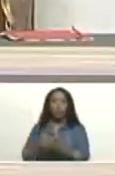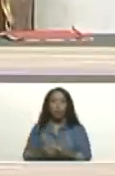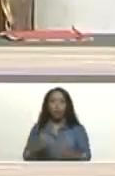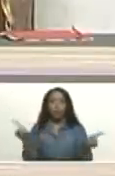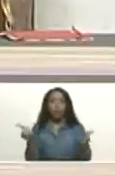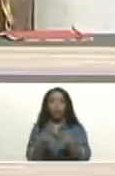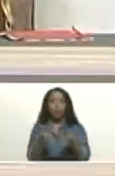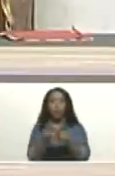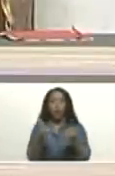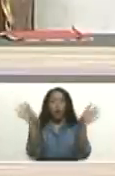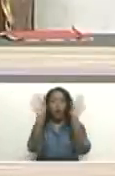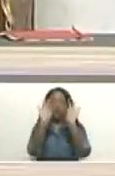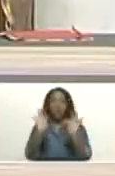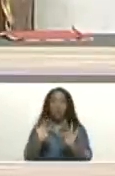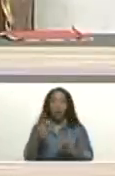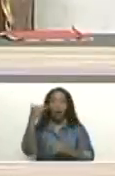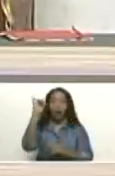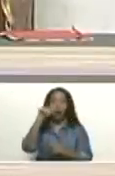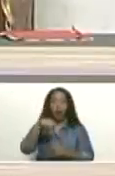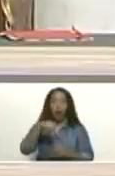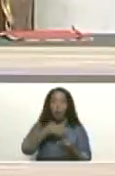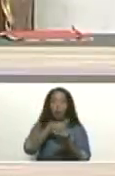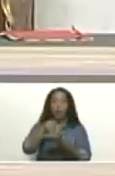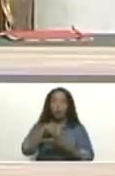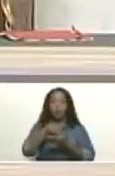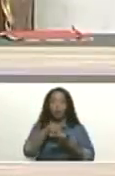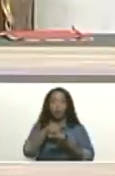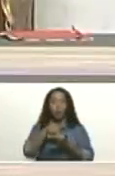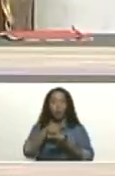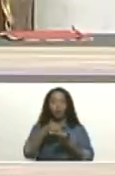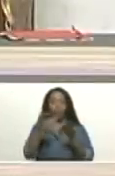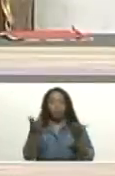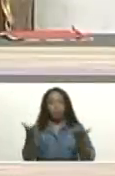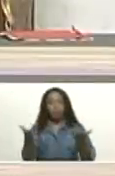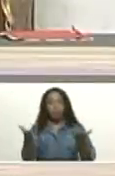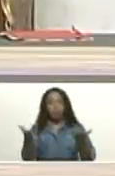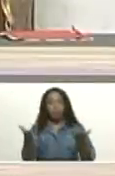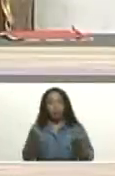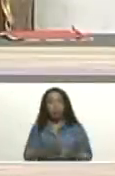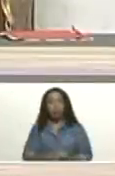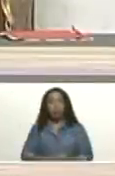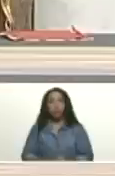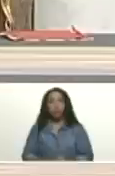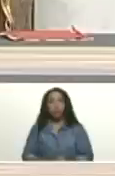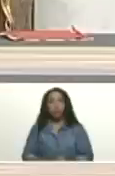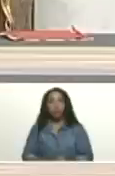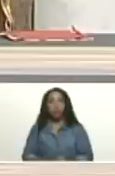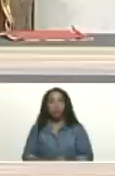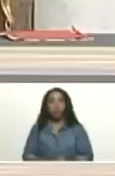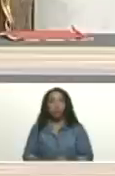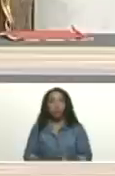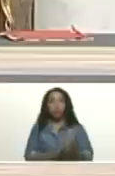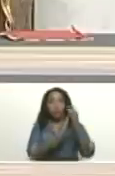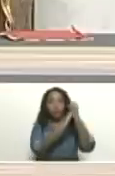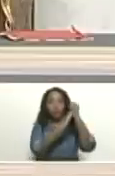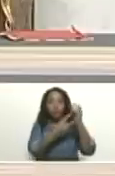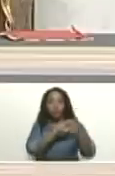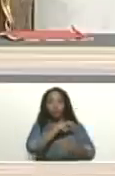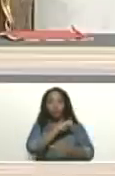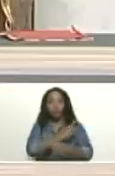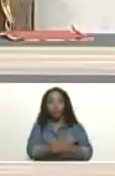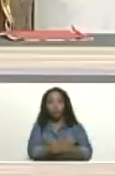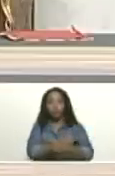Igualmente, tenemos presente a líderes del Poder Popular,